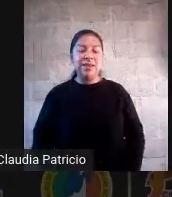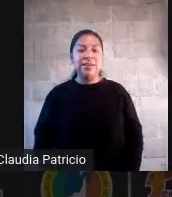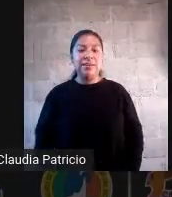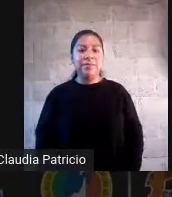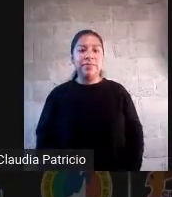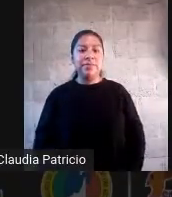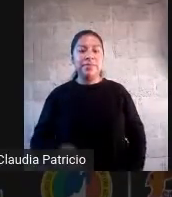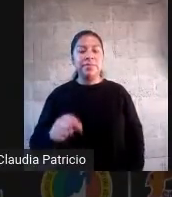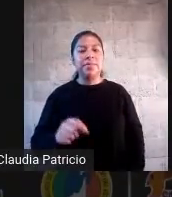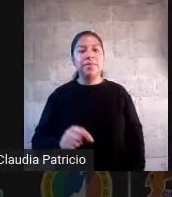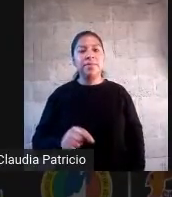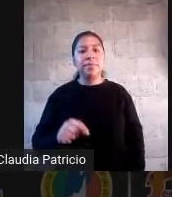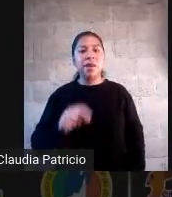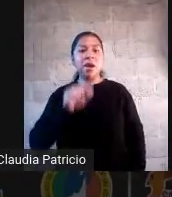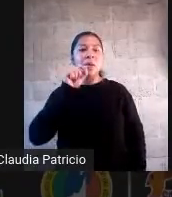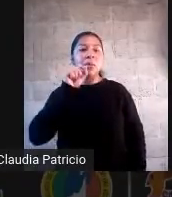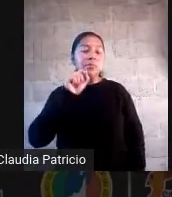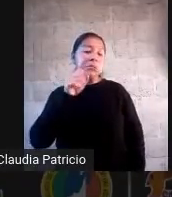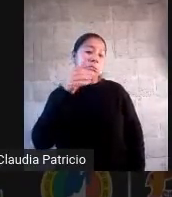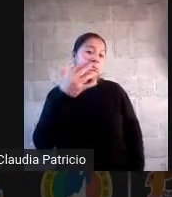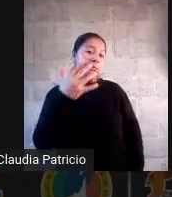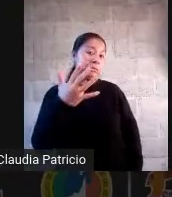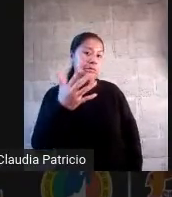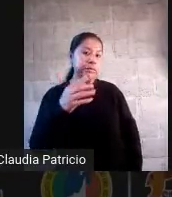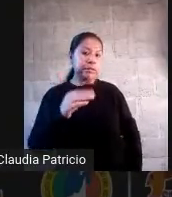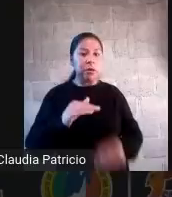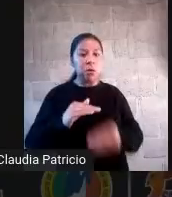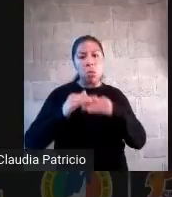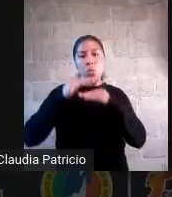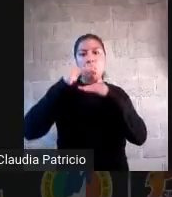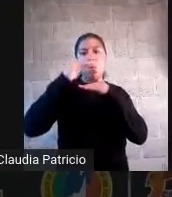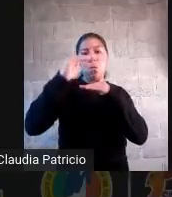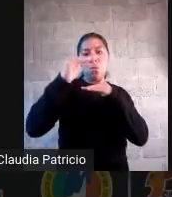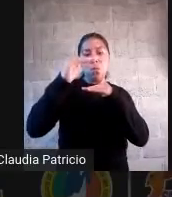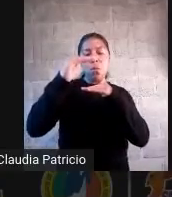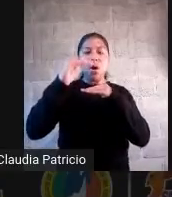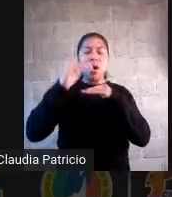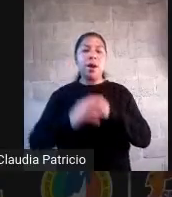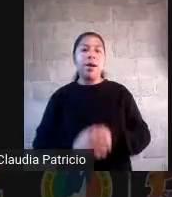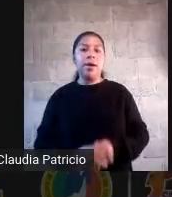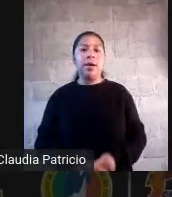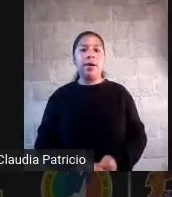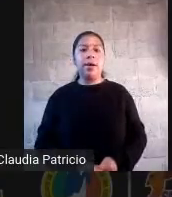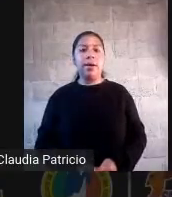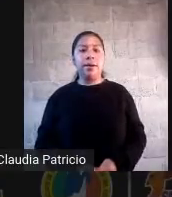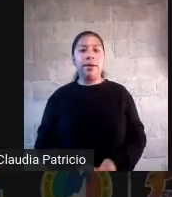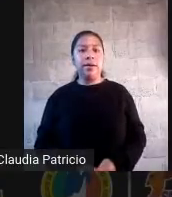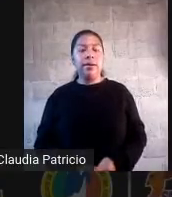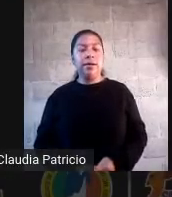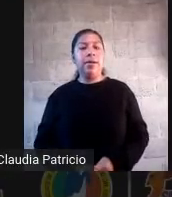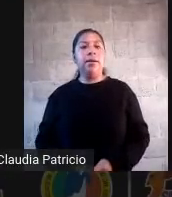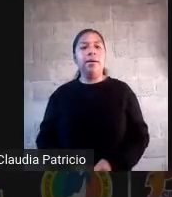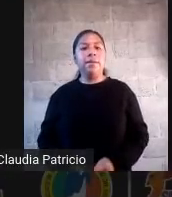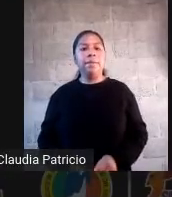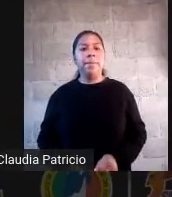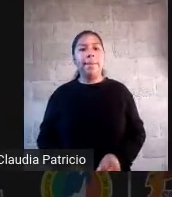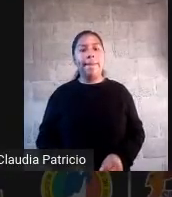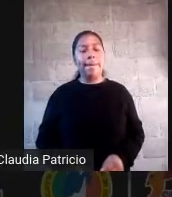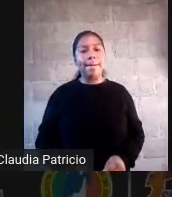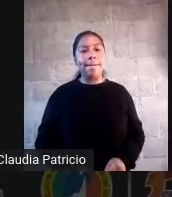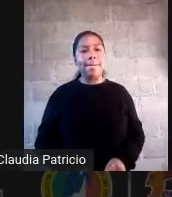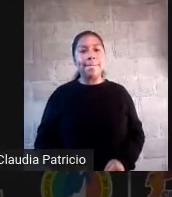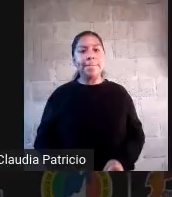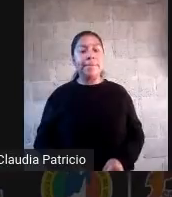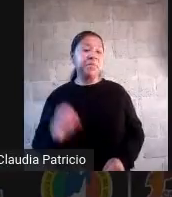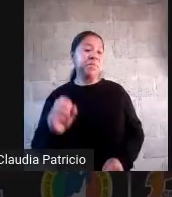resuelva el examen correctamente y me lo traiga presentado pues en una hoja aparte o en la misma libreta, medio punto le doy. ¿Ok?